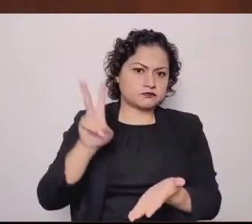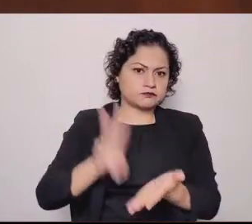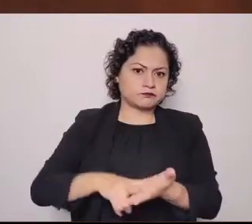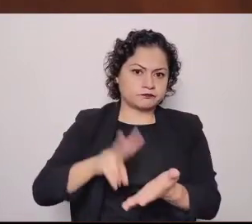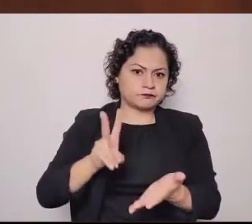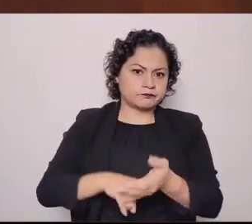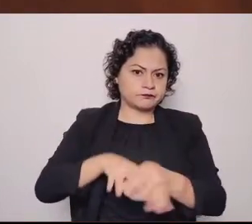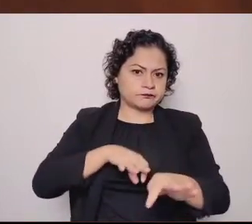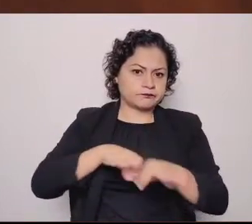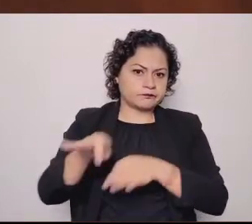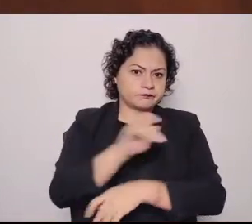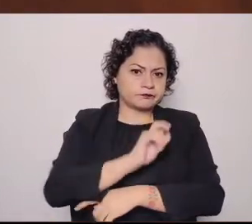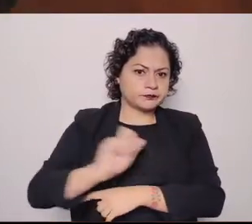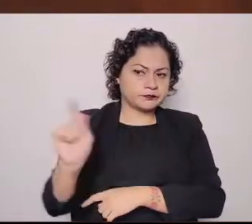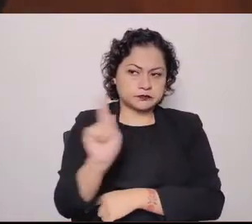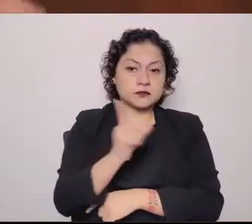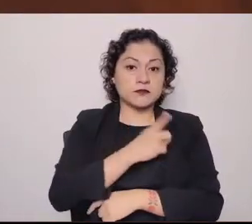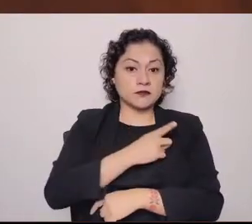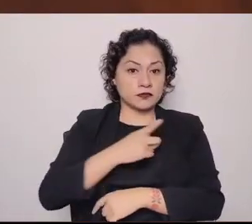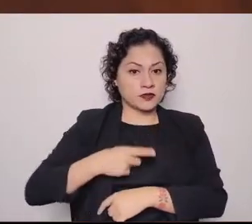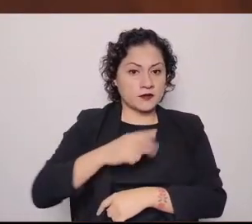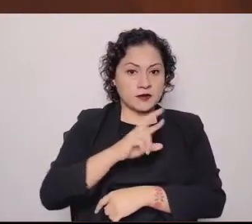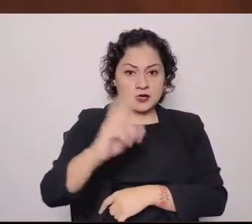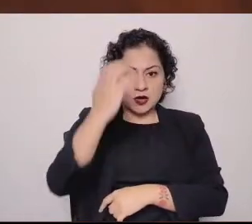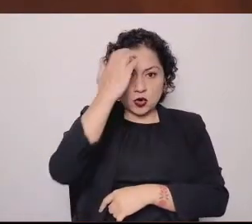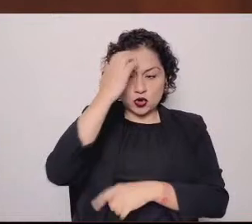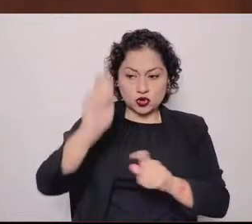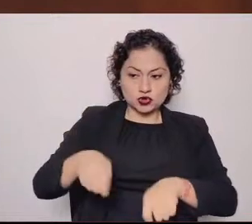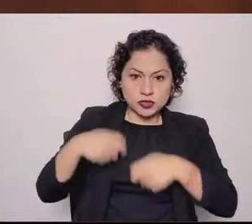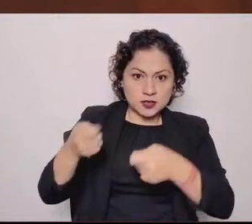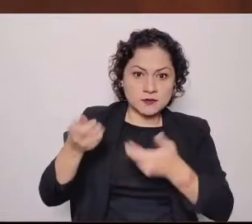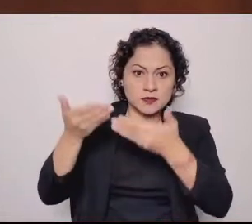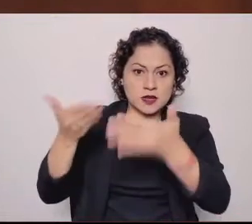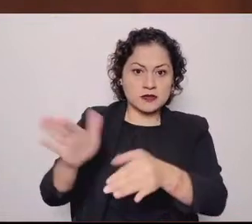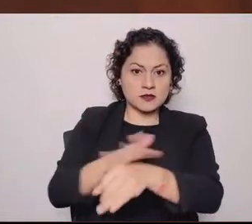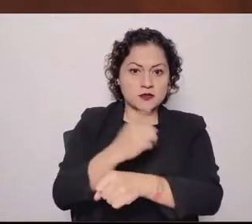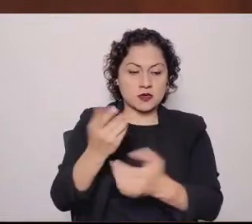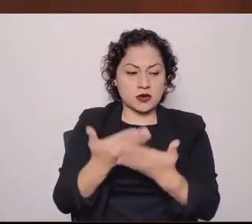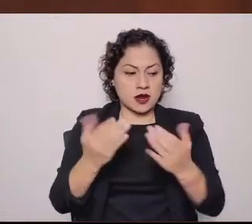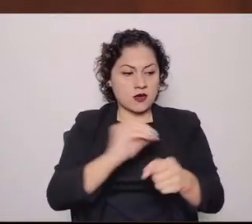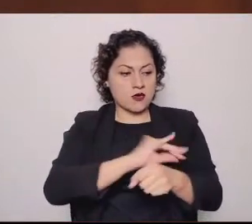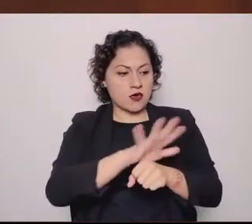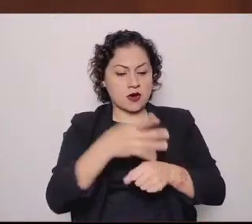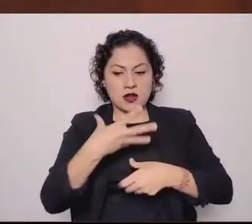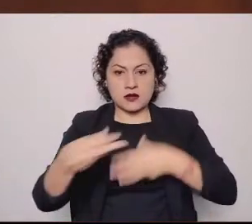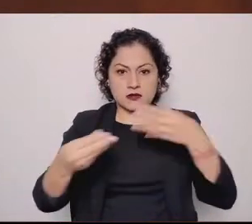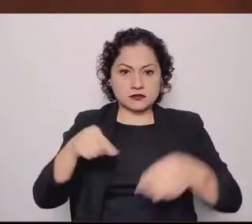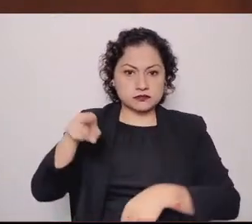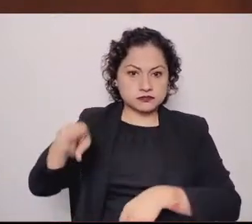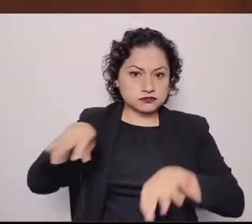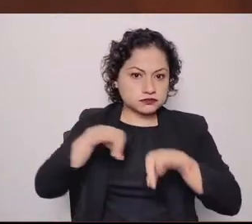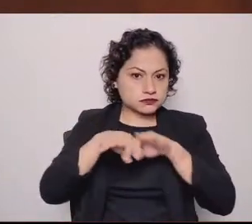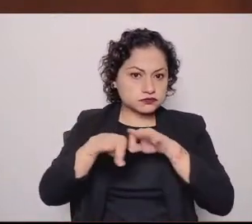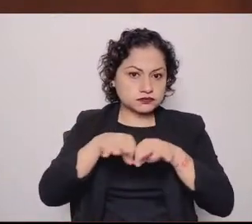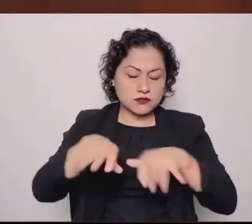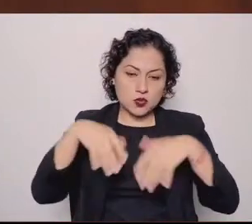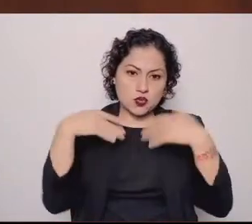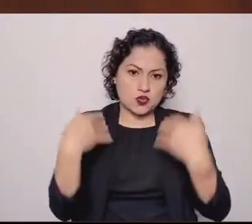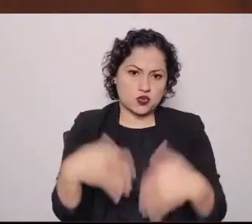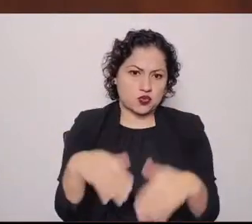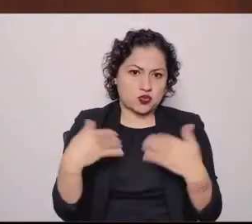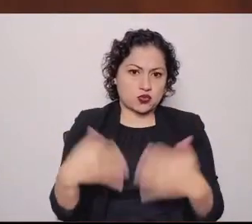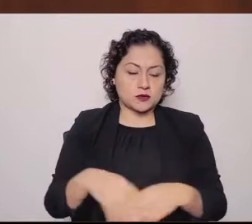salud que se le ha rifado en la adversidad en esta pandemia del COVID-19. Dando